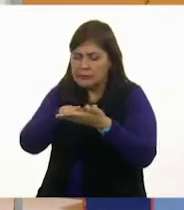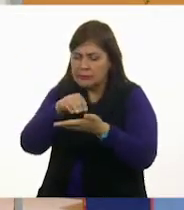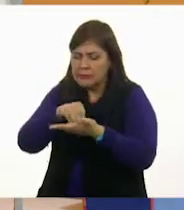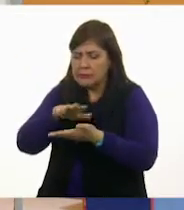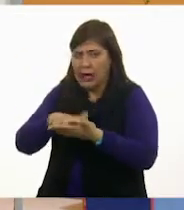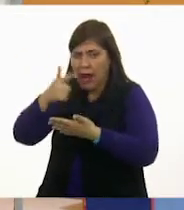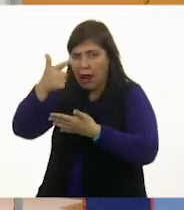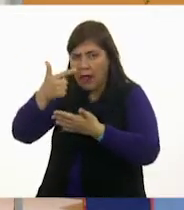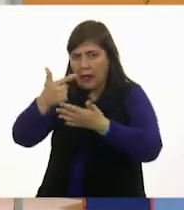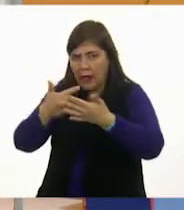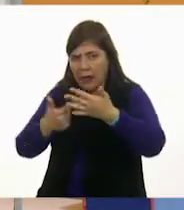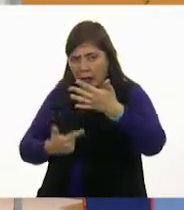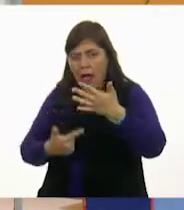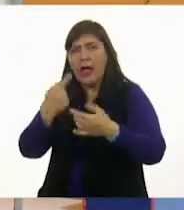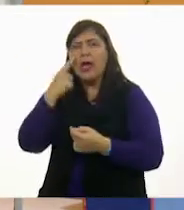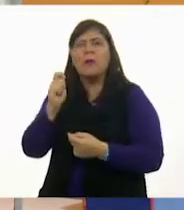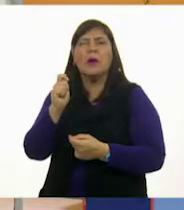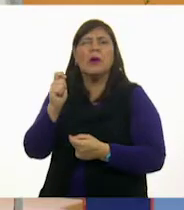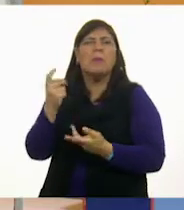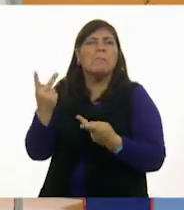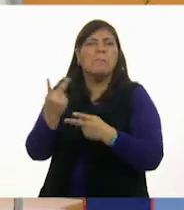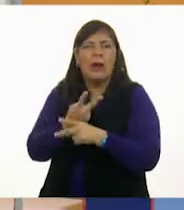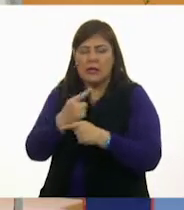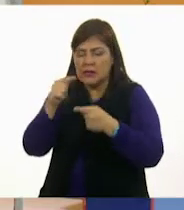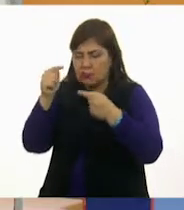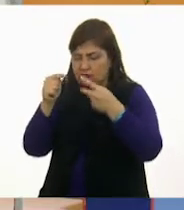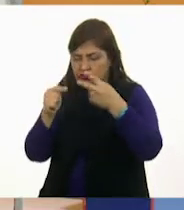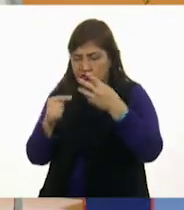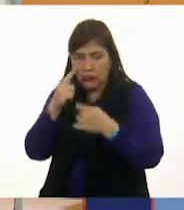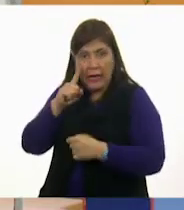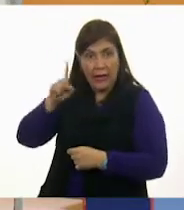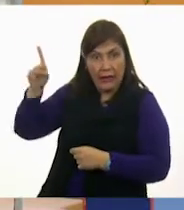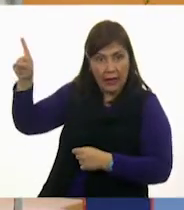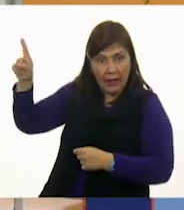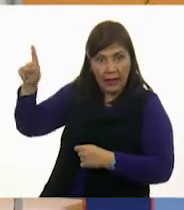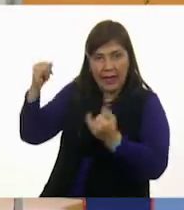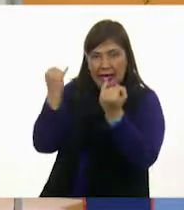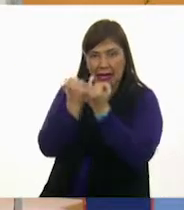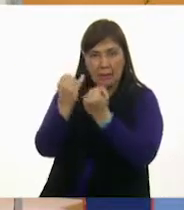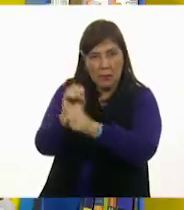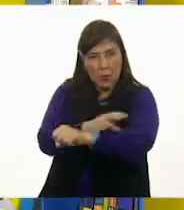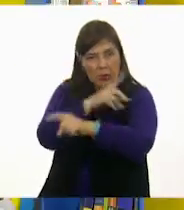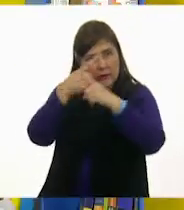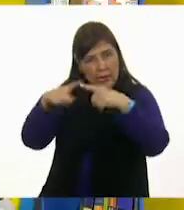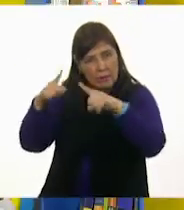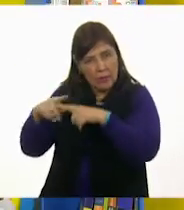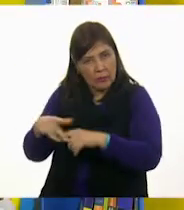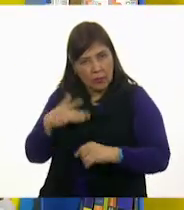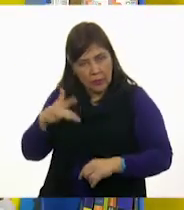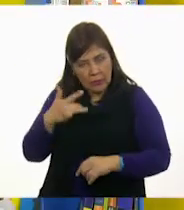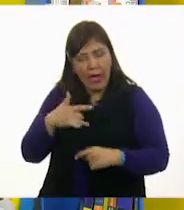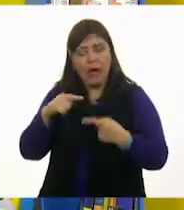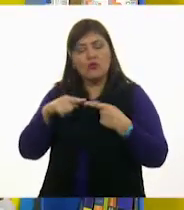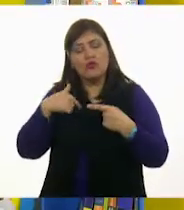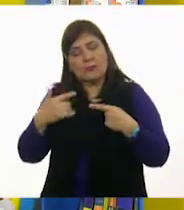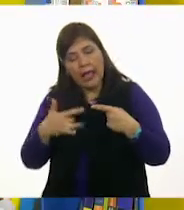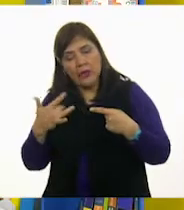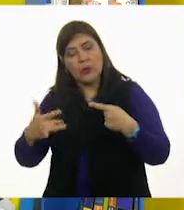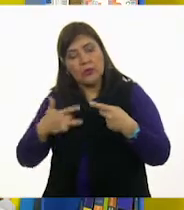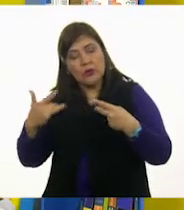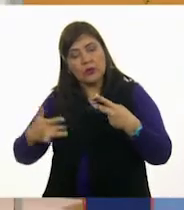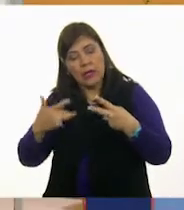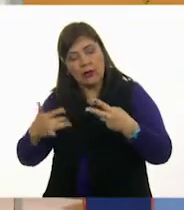qué es lo que pasa cuando sienten cada una de estas emociones. Que digan, yo siento esto, yo siento lo otro,